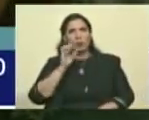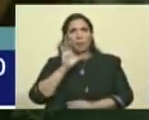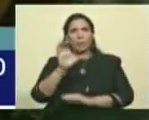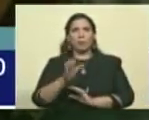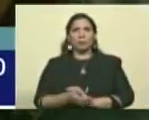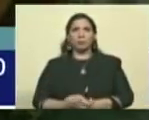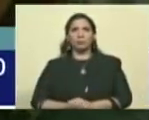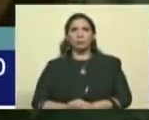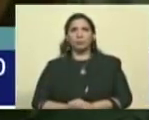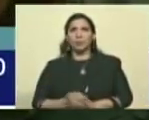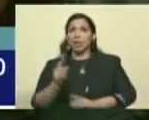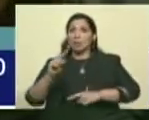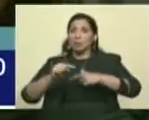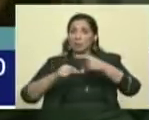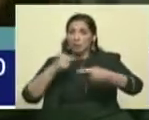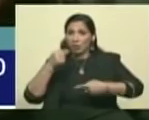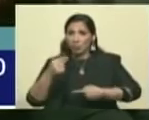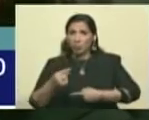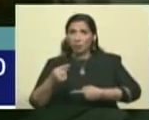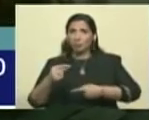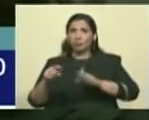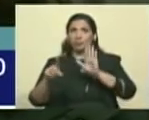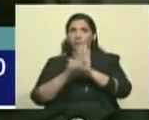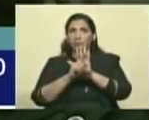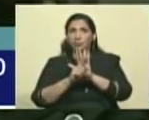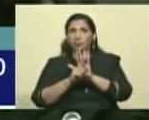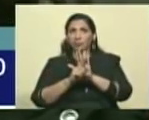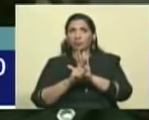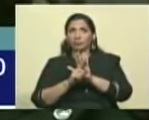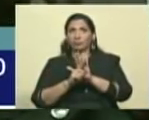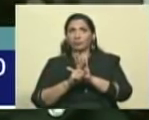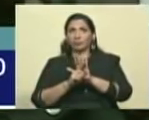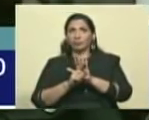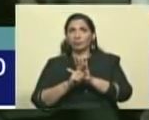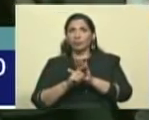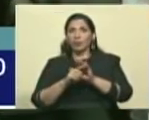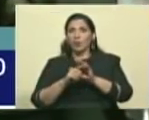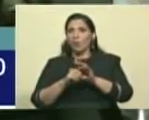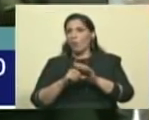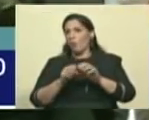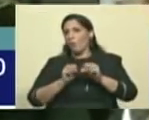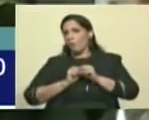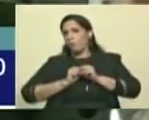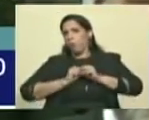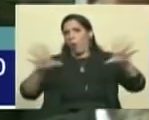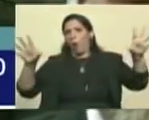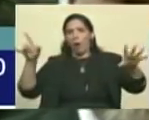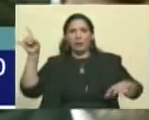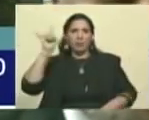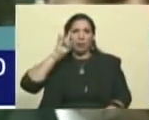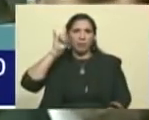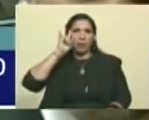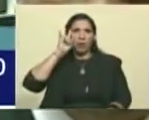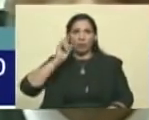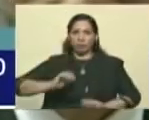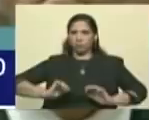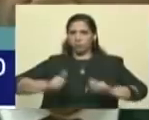Luego comenzaron a desatarse, con ese decreto comenzaron a desatarse los demonios. Y comenzó aquella